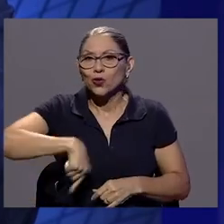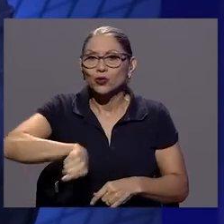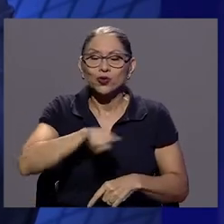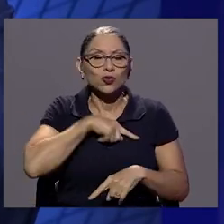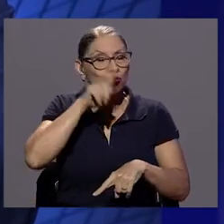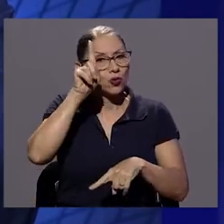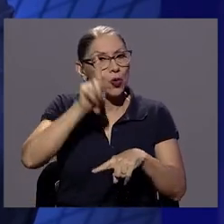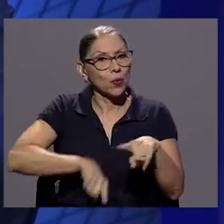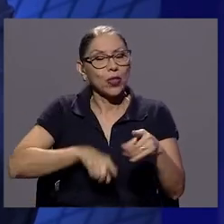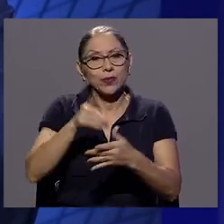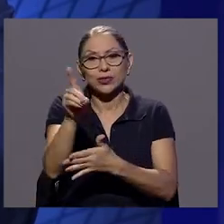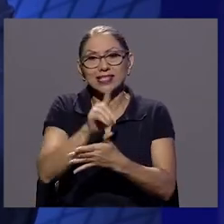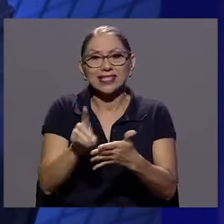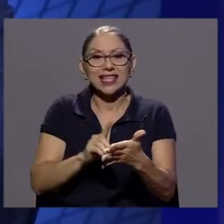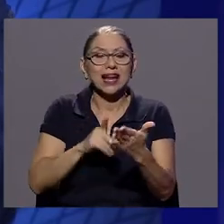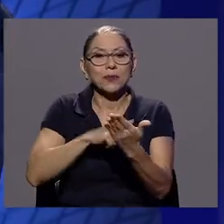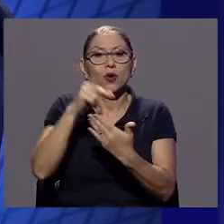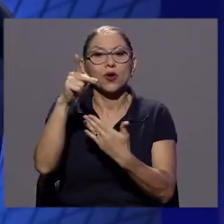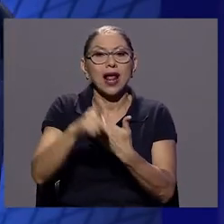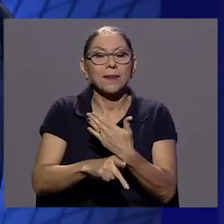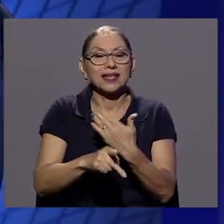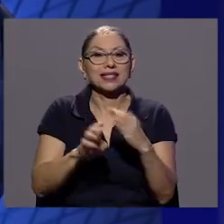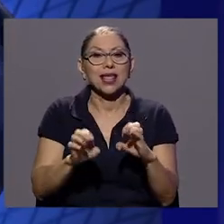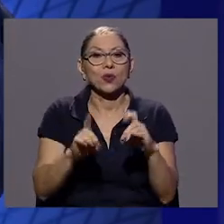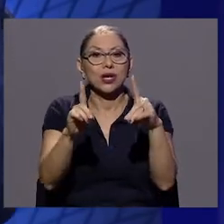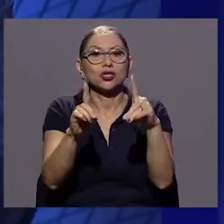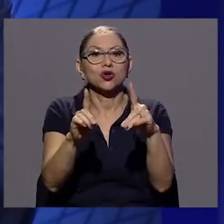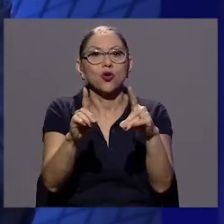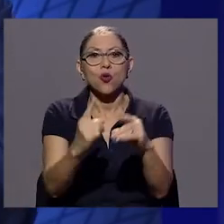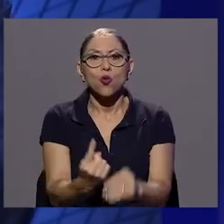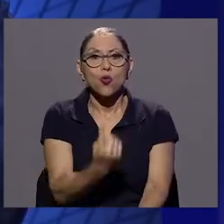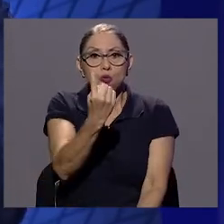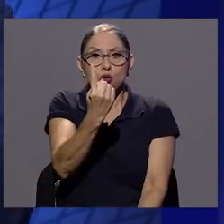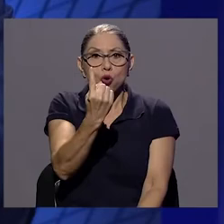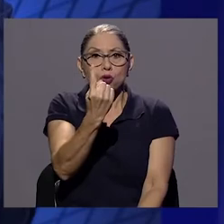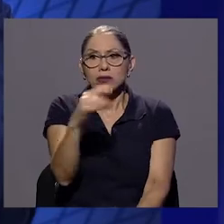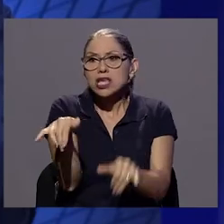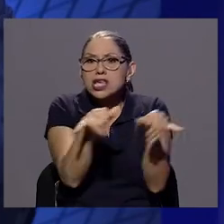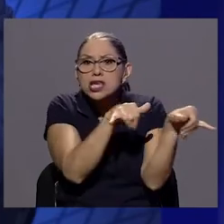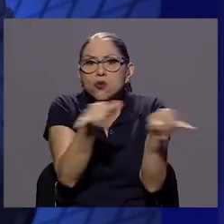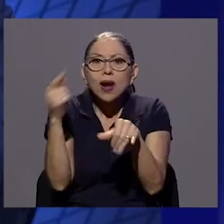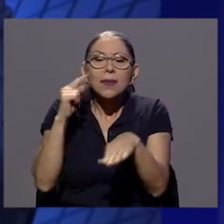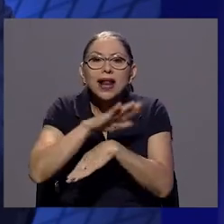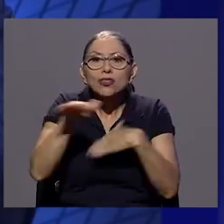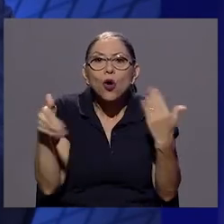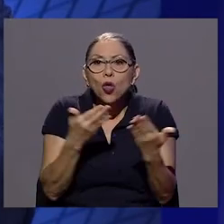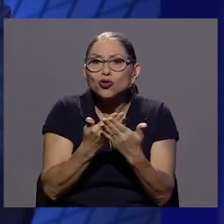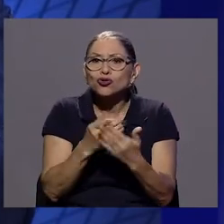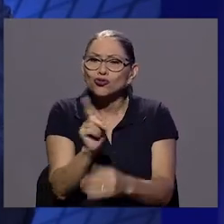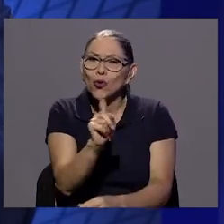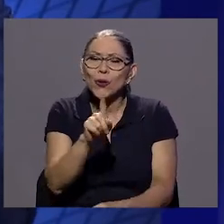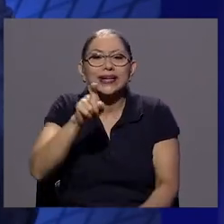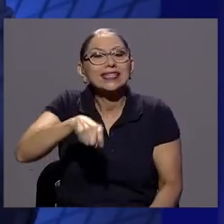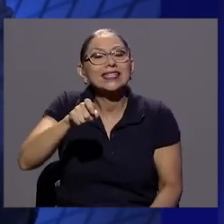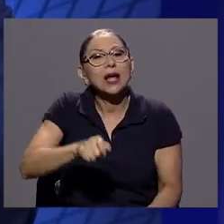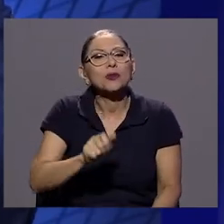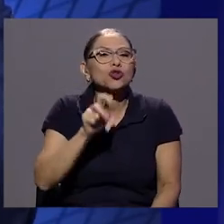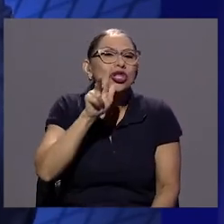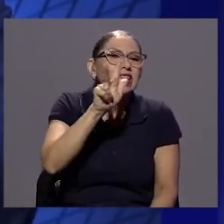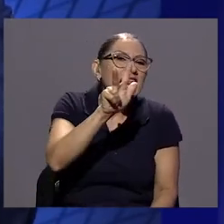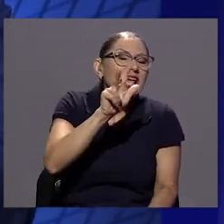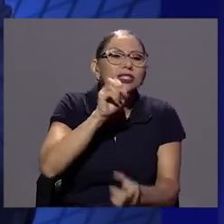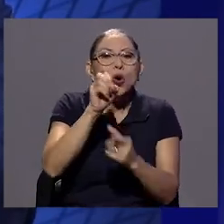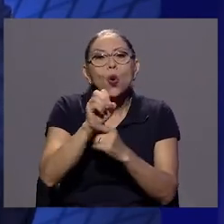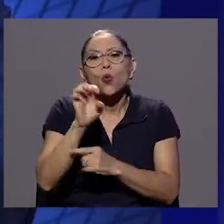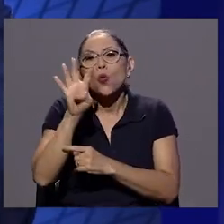diseñar programas de educación, un único programa de educación para todos. Necesitamos unos tres o cuatro diseños